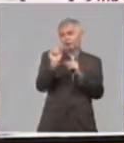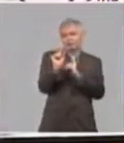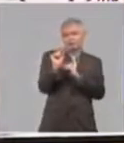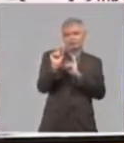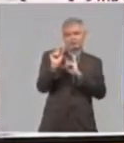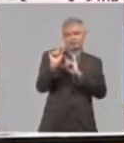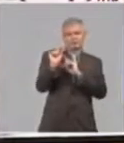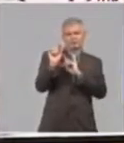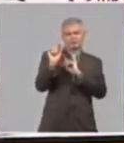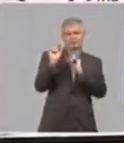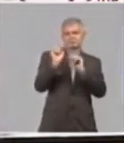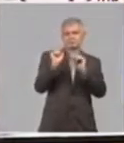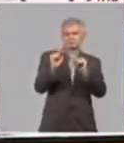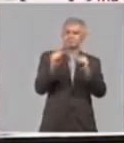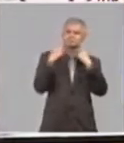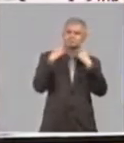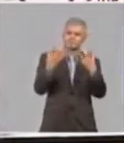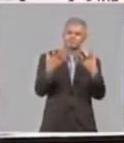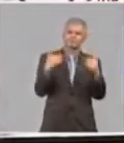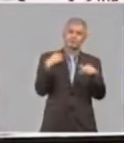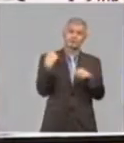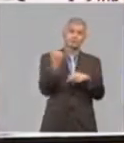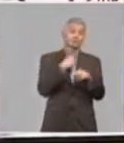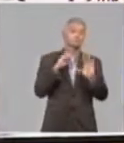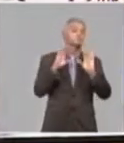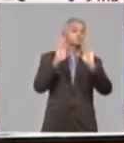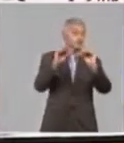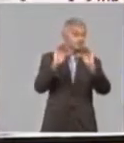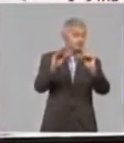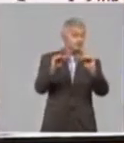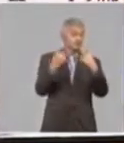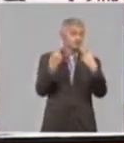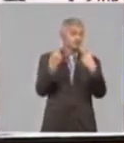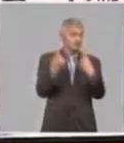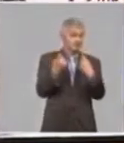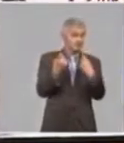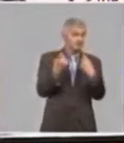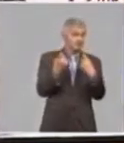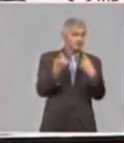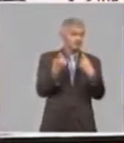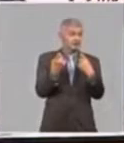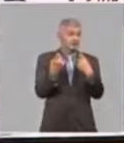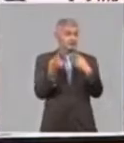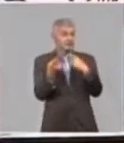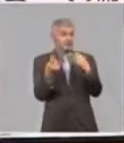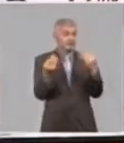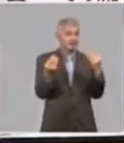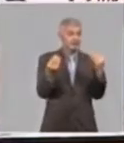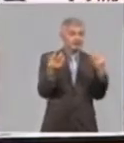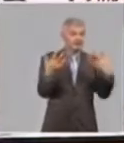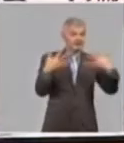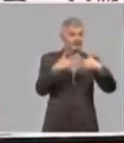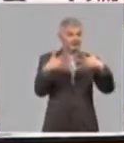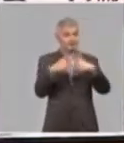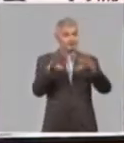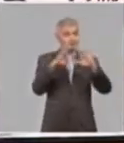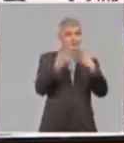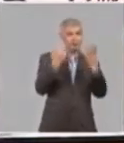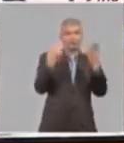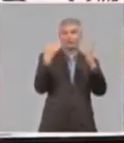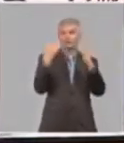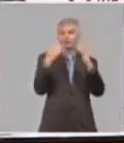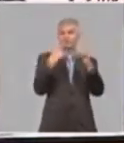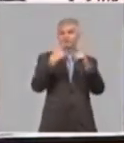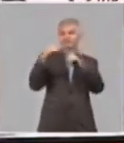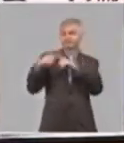¿no? Y en ese sentido, bueno, nosotros alertamos de la coincidencia de estos elementos y de estos factores.